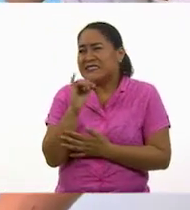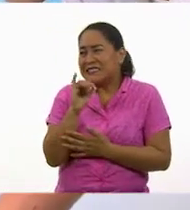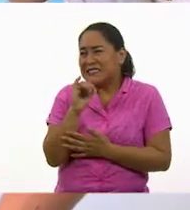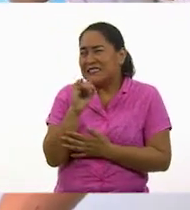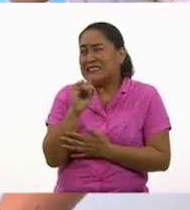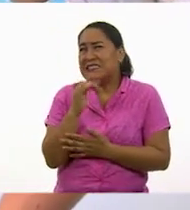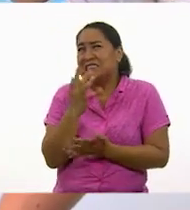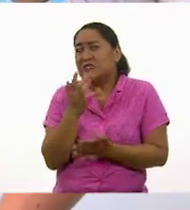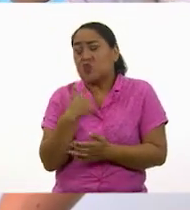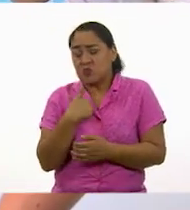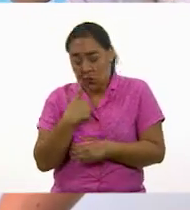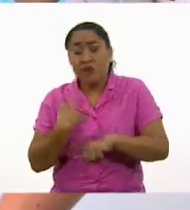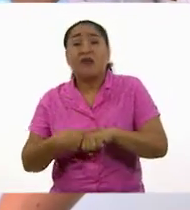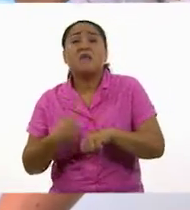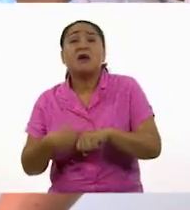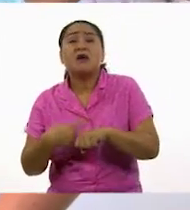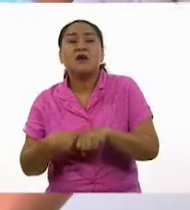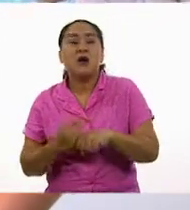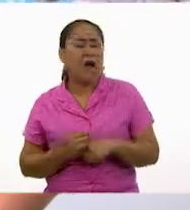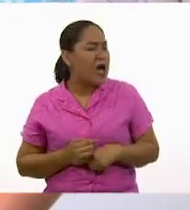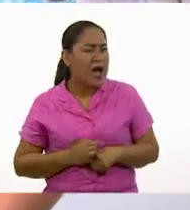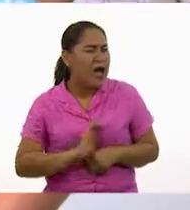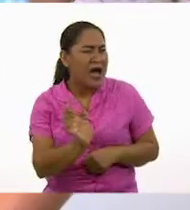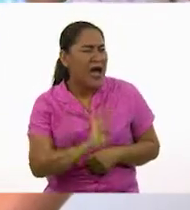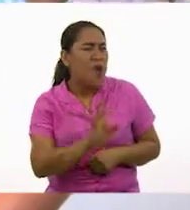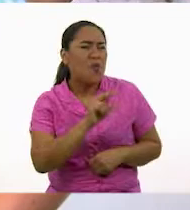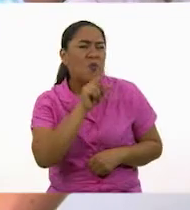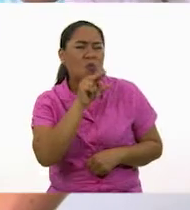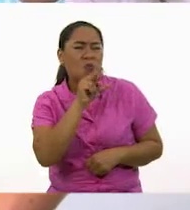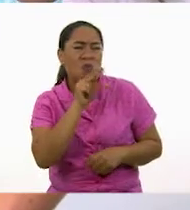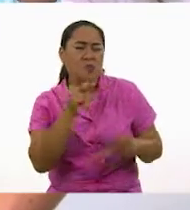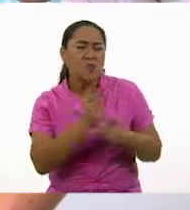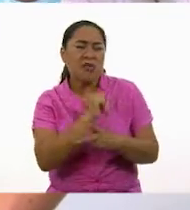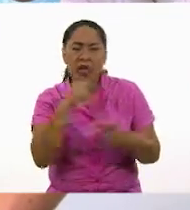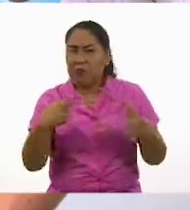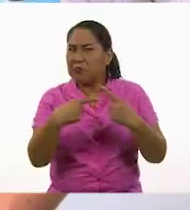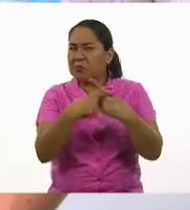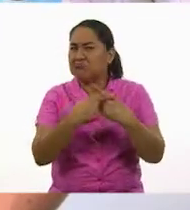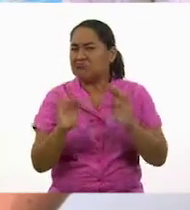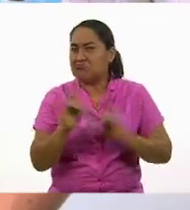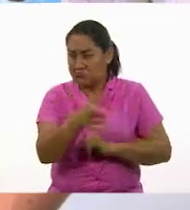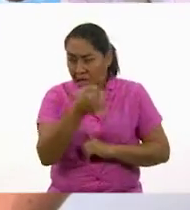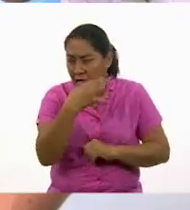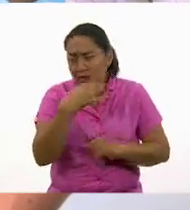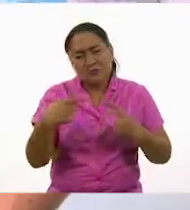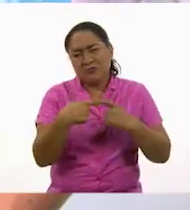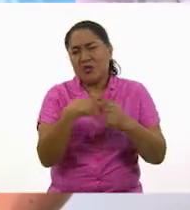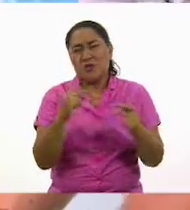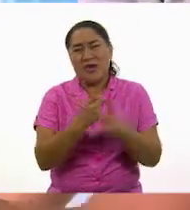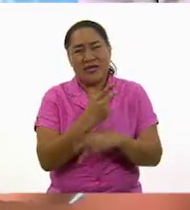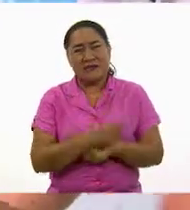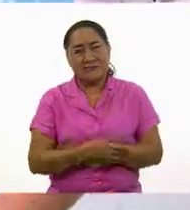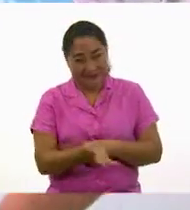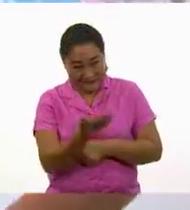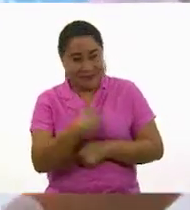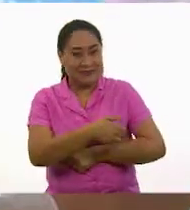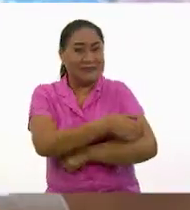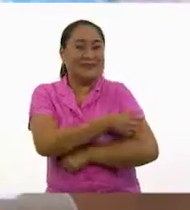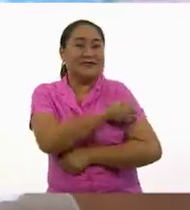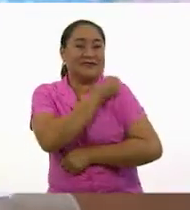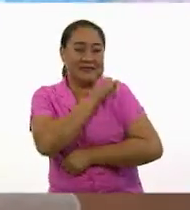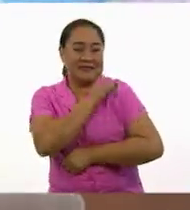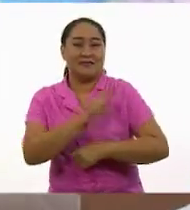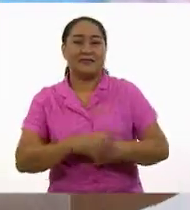es que estoy enferma. Ah, no, no te preocupes. La vacuna no interfiere con ningún medicamento que estés tomando. Anda, descuérrate tu